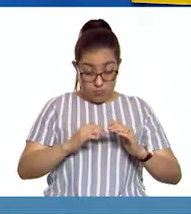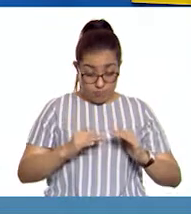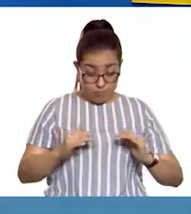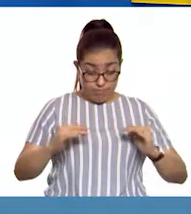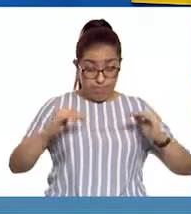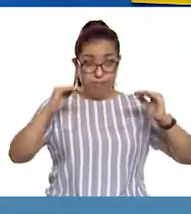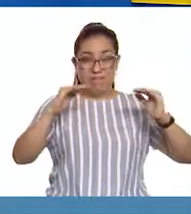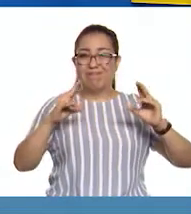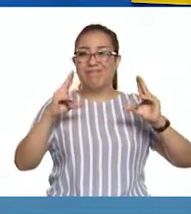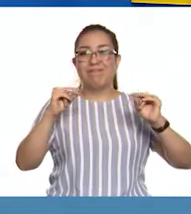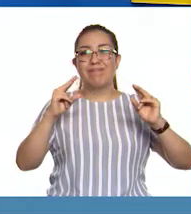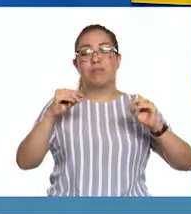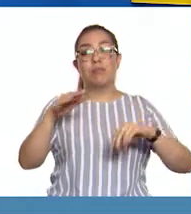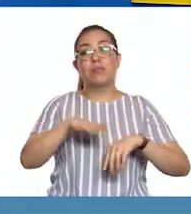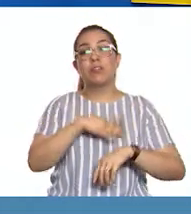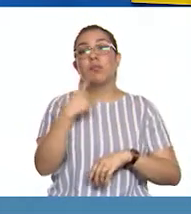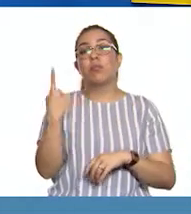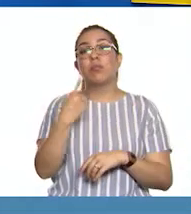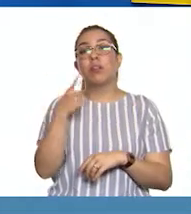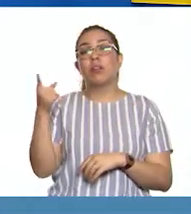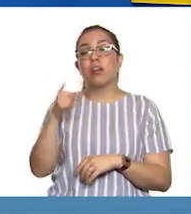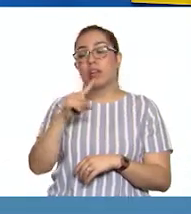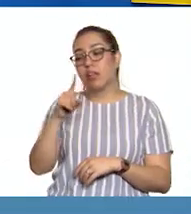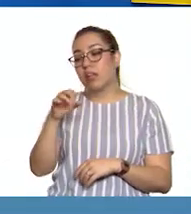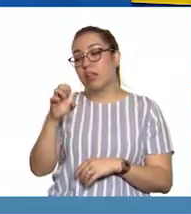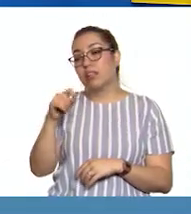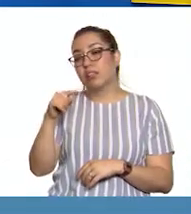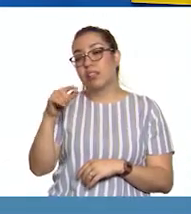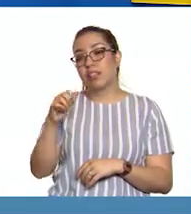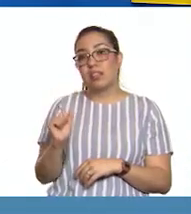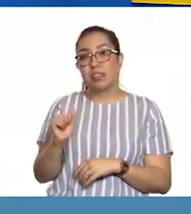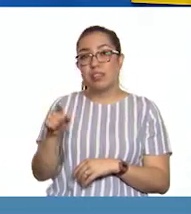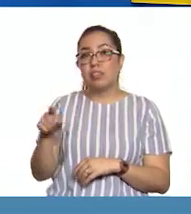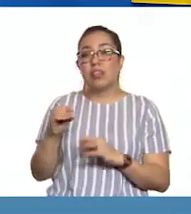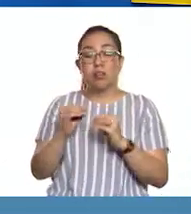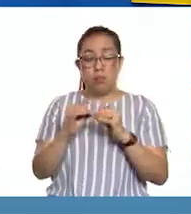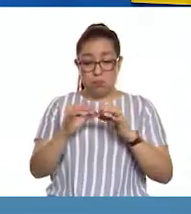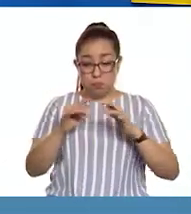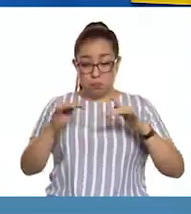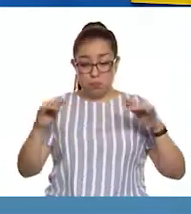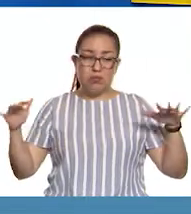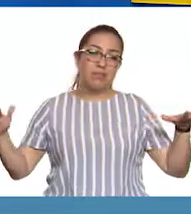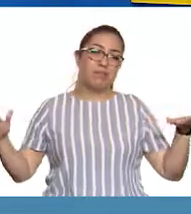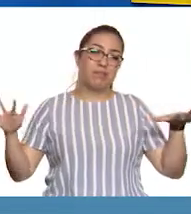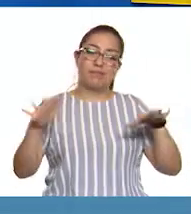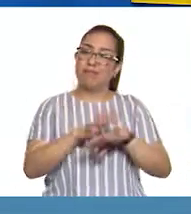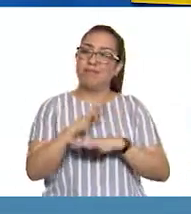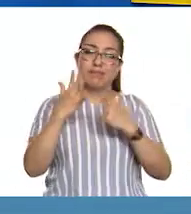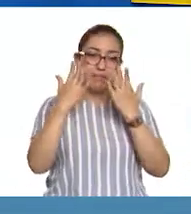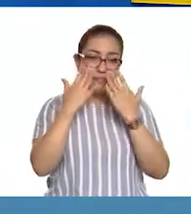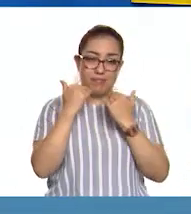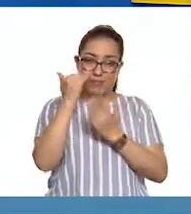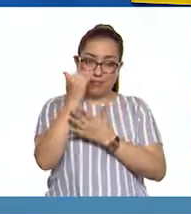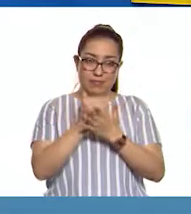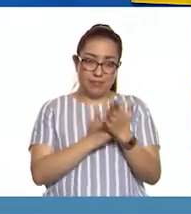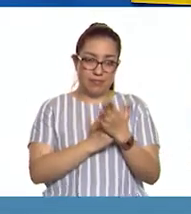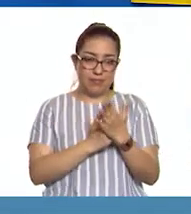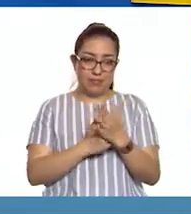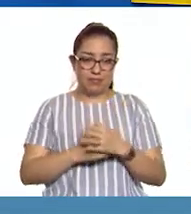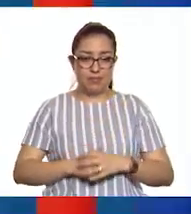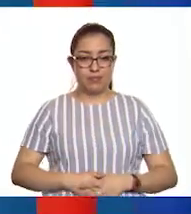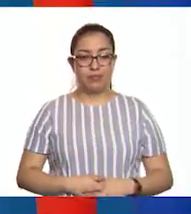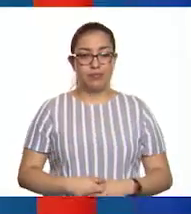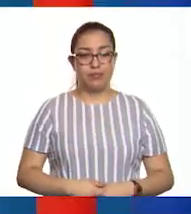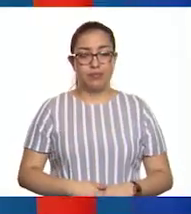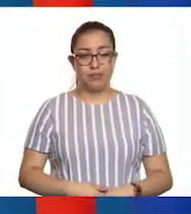te atraen pocas esporas y las cifas han estado expuestas a condiciones distintas a las que tienen el hongo vivo.